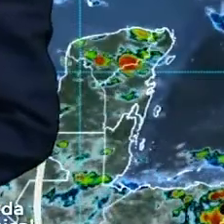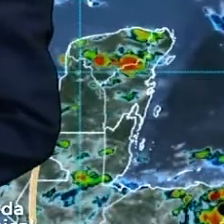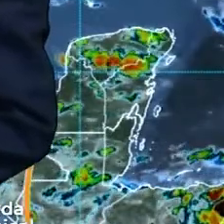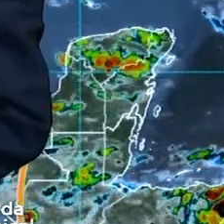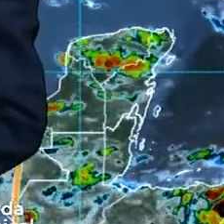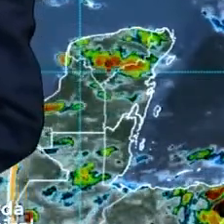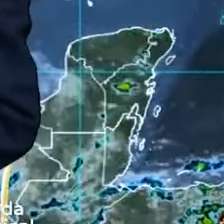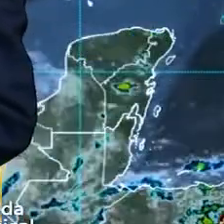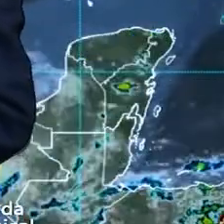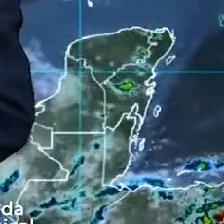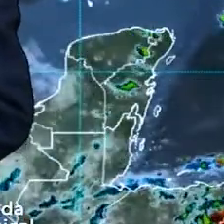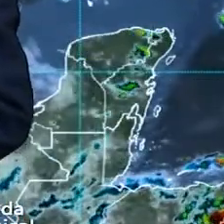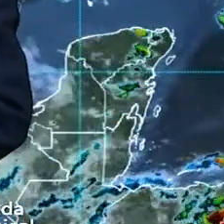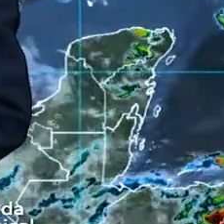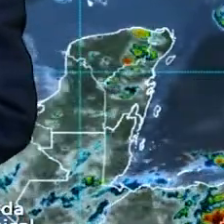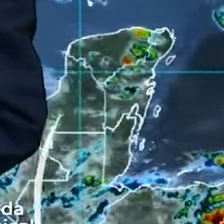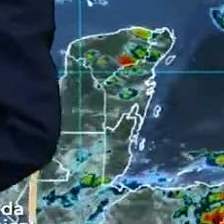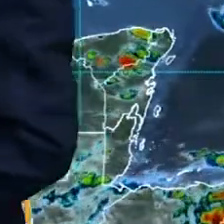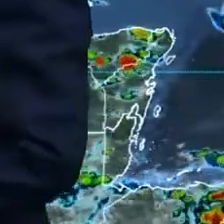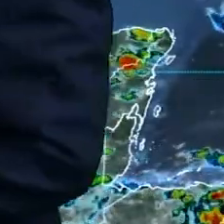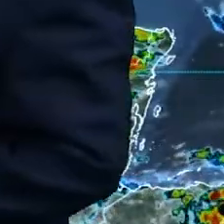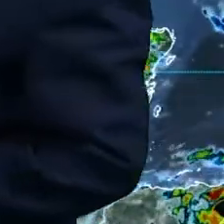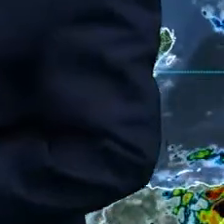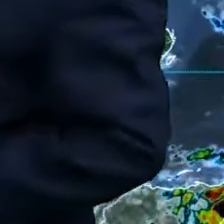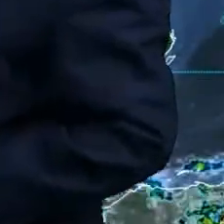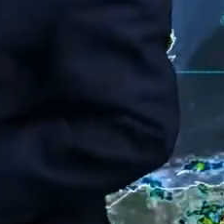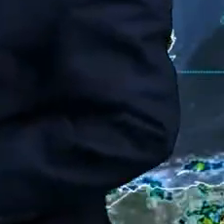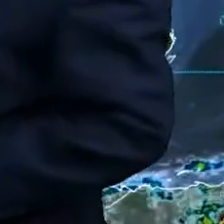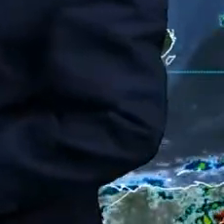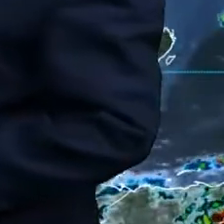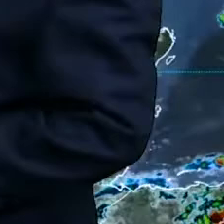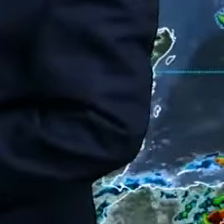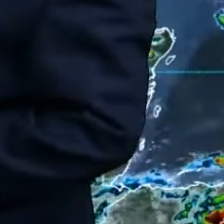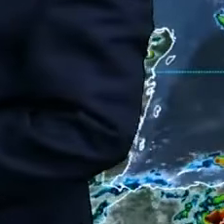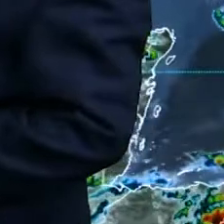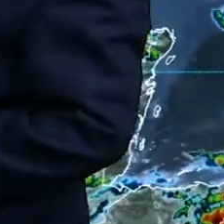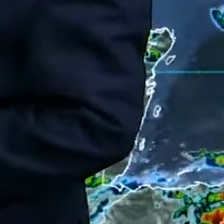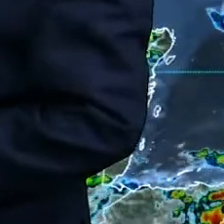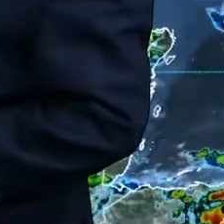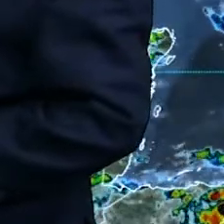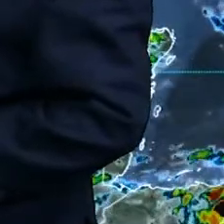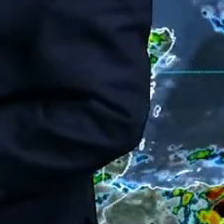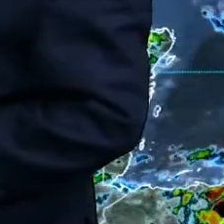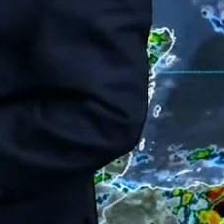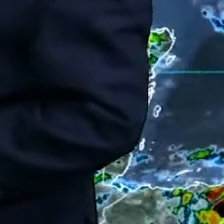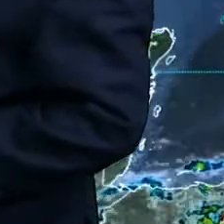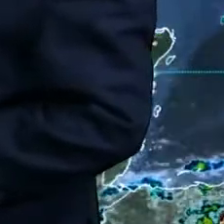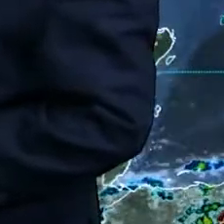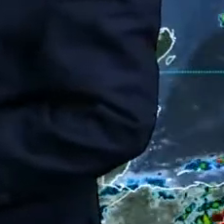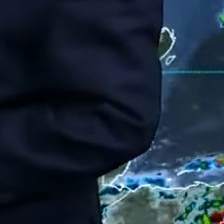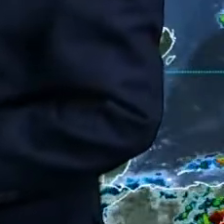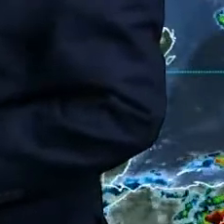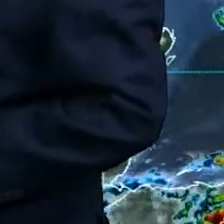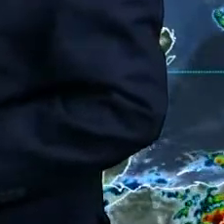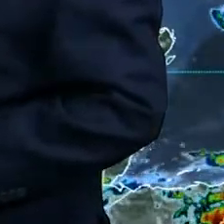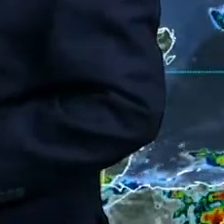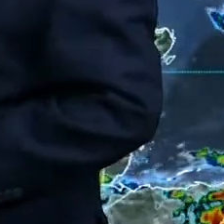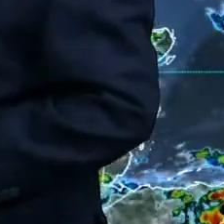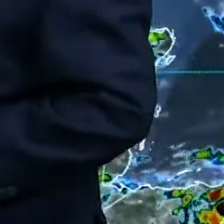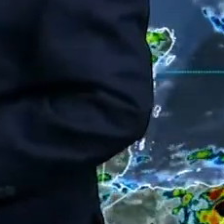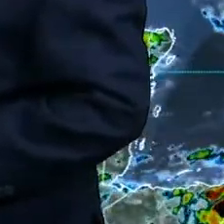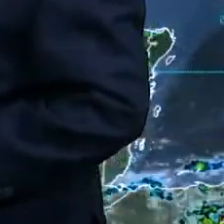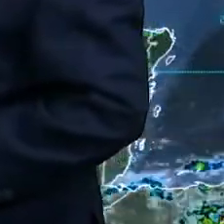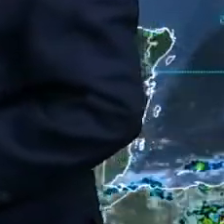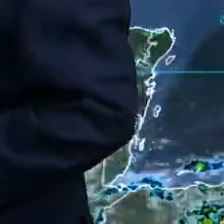en esta región del poniente de Baja California Sur. La humedad llega desde el Pacífico hacia el interior de la República Mexicana, pero mire,